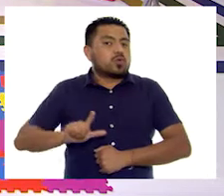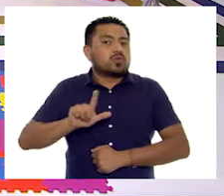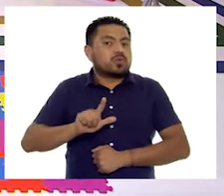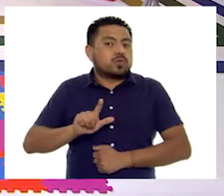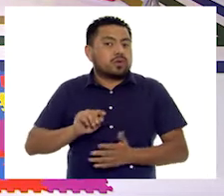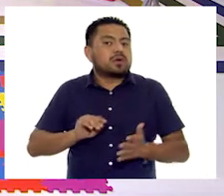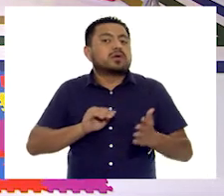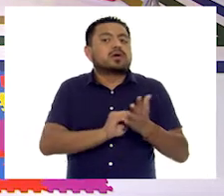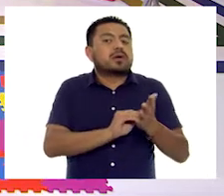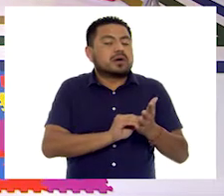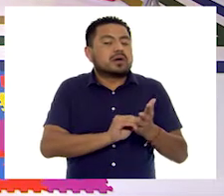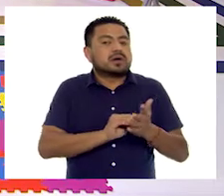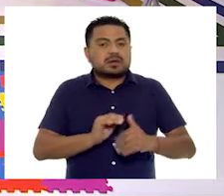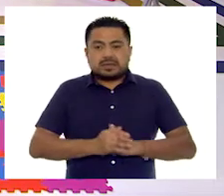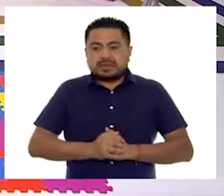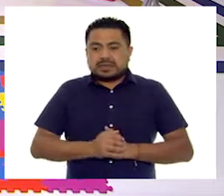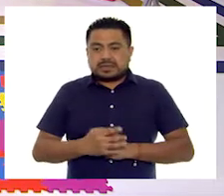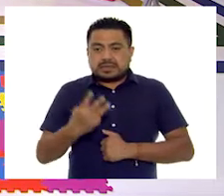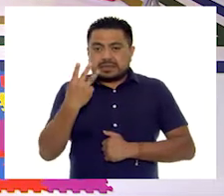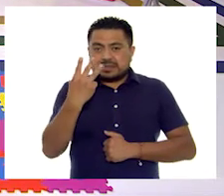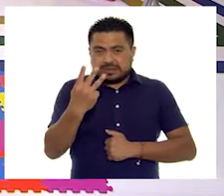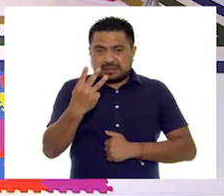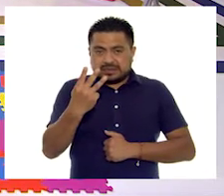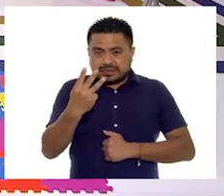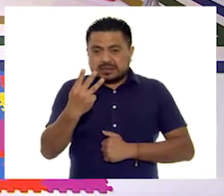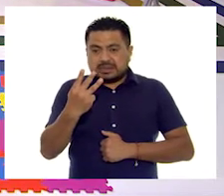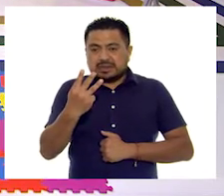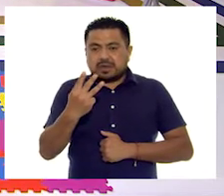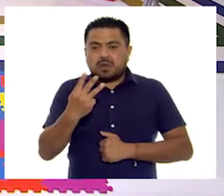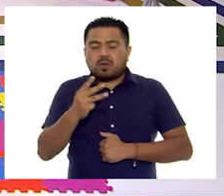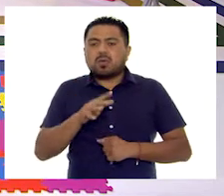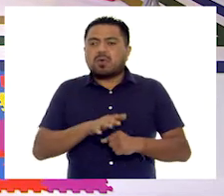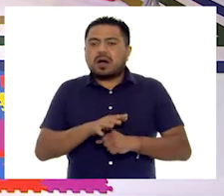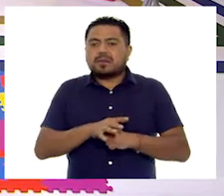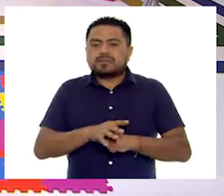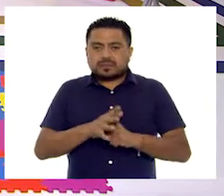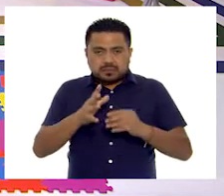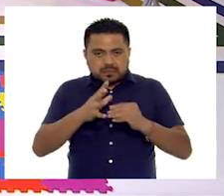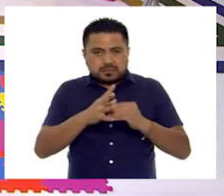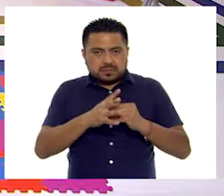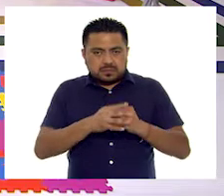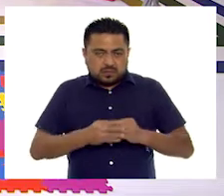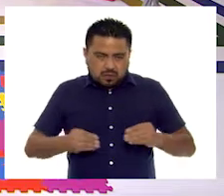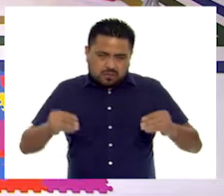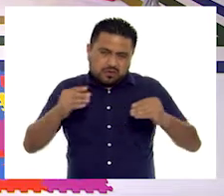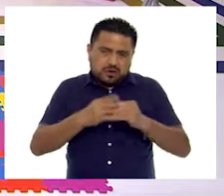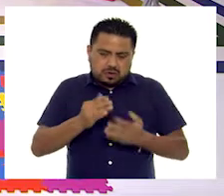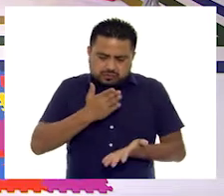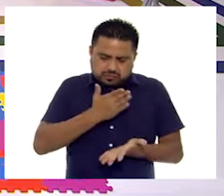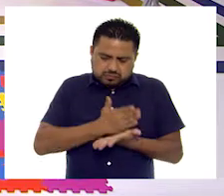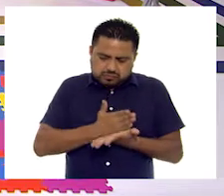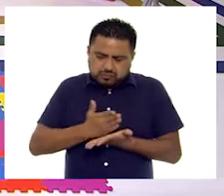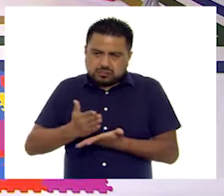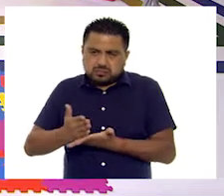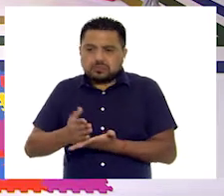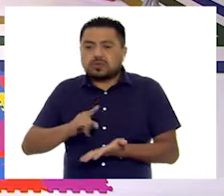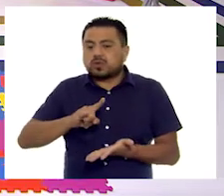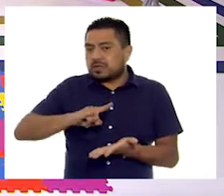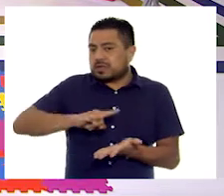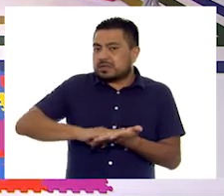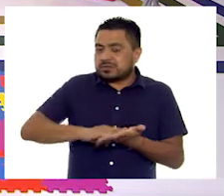tuvimos tres colaciones de ensalada de frutas, un sándwich.